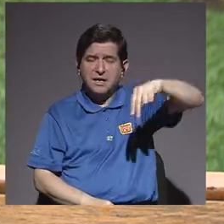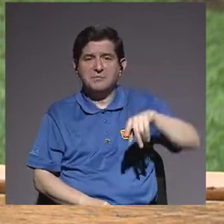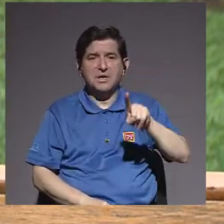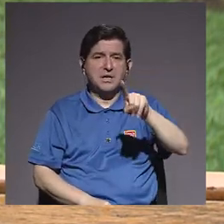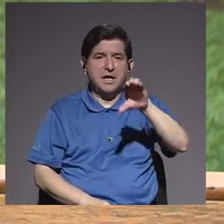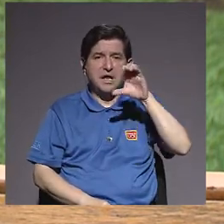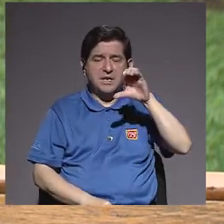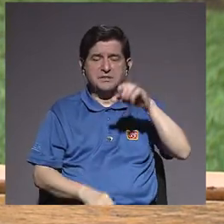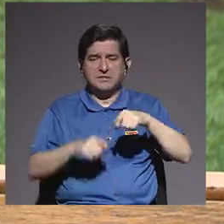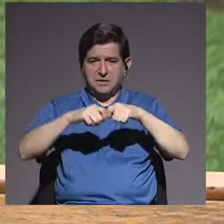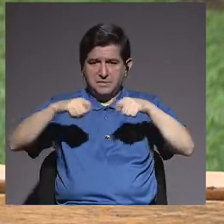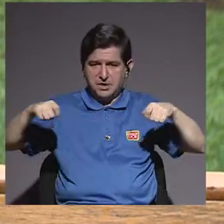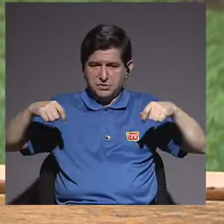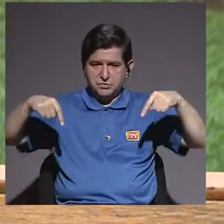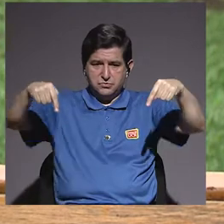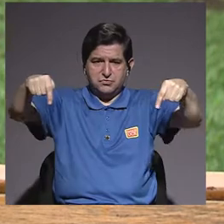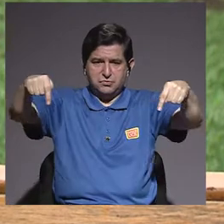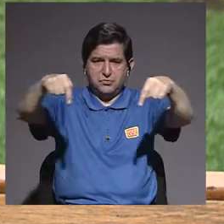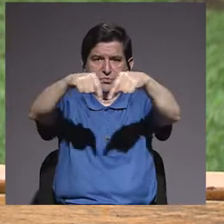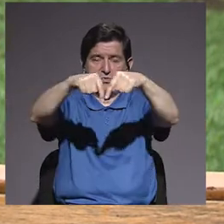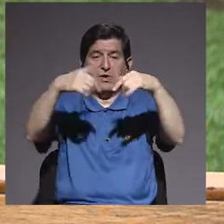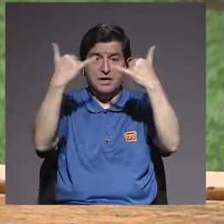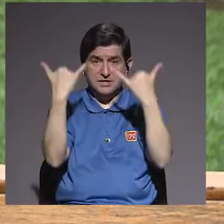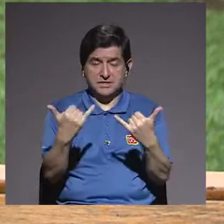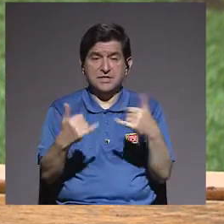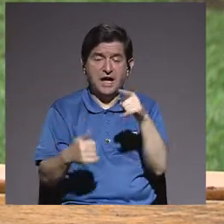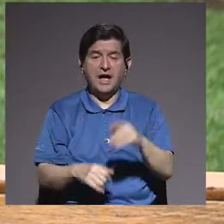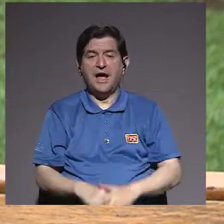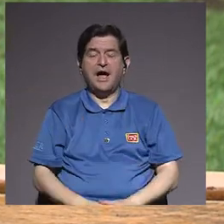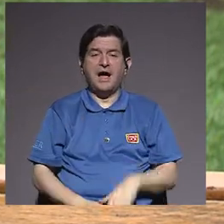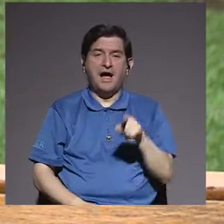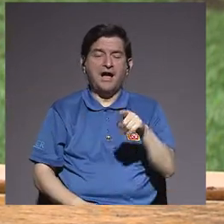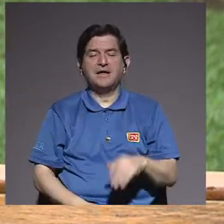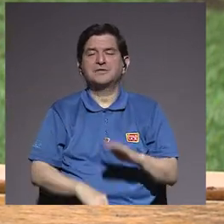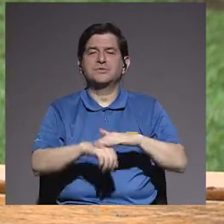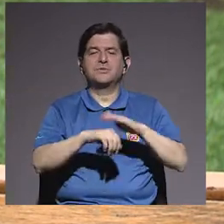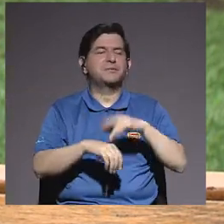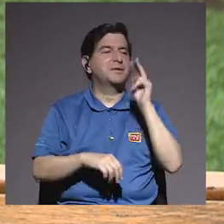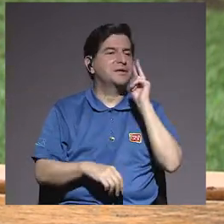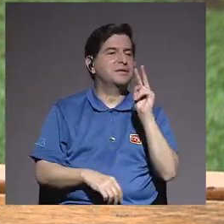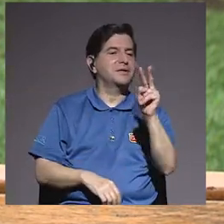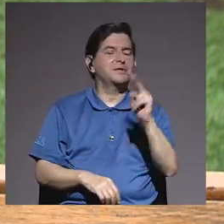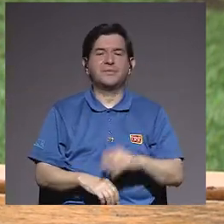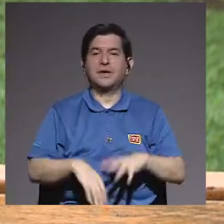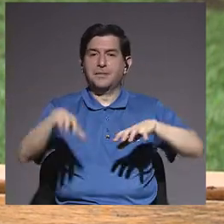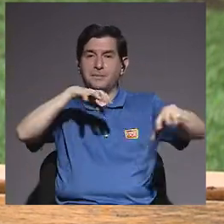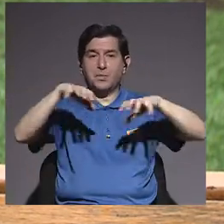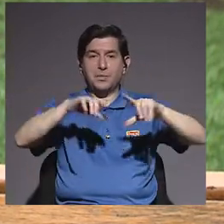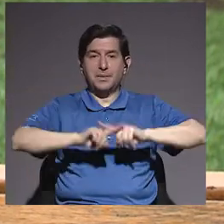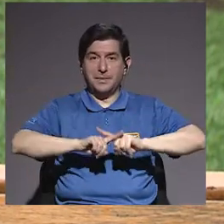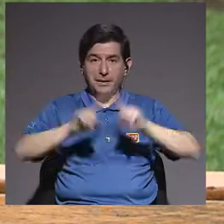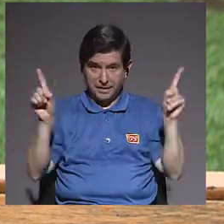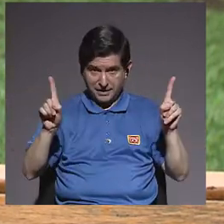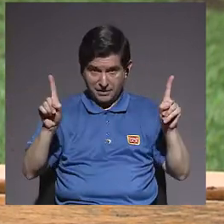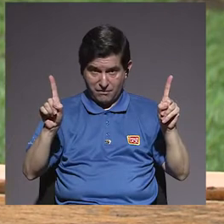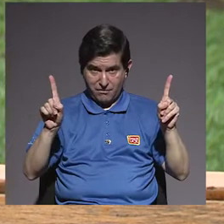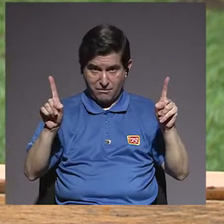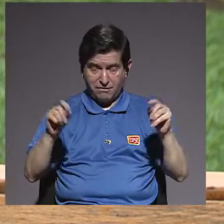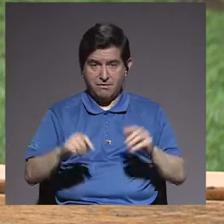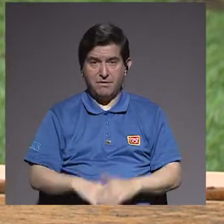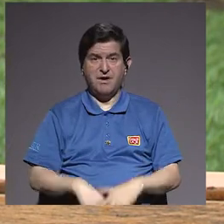cuadrados. Y ya eso es distracción, ya eso es vida, ya eso es ver un movimiento, pero